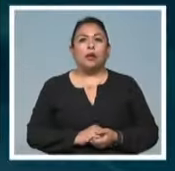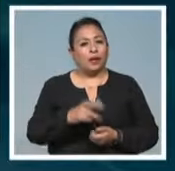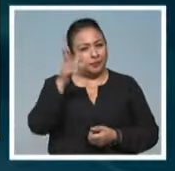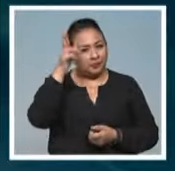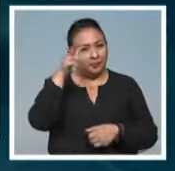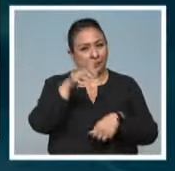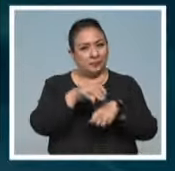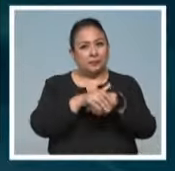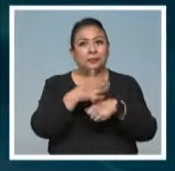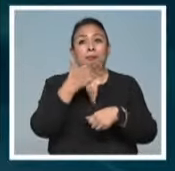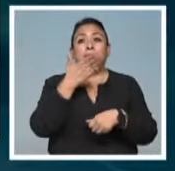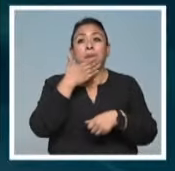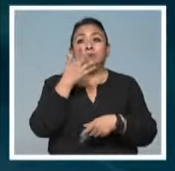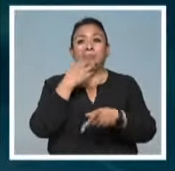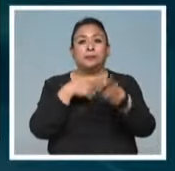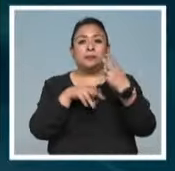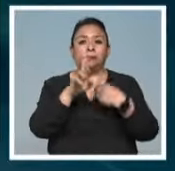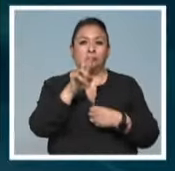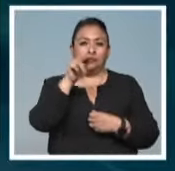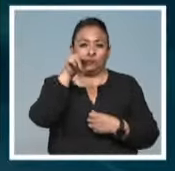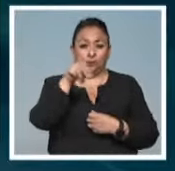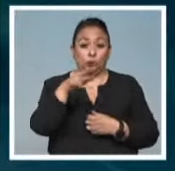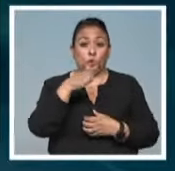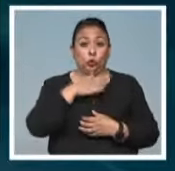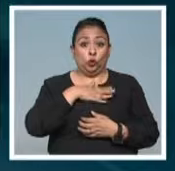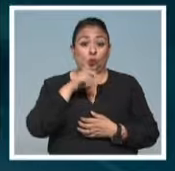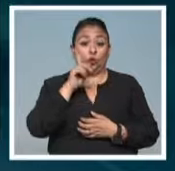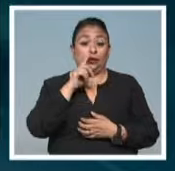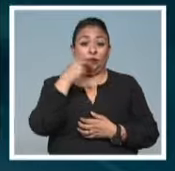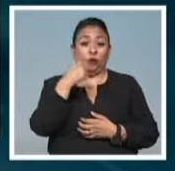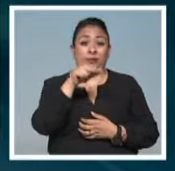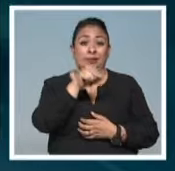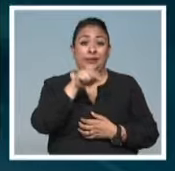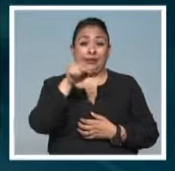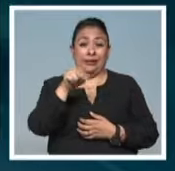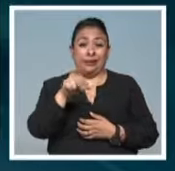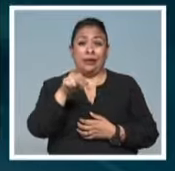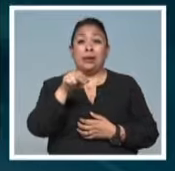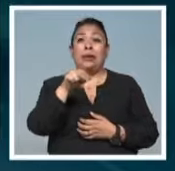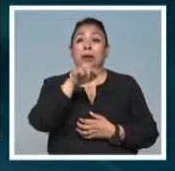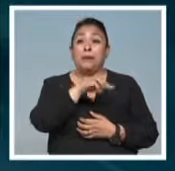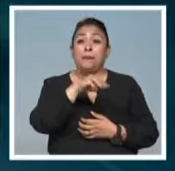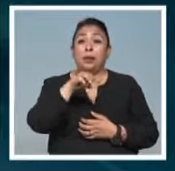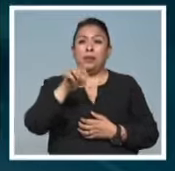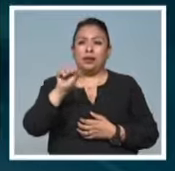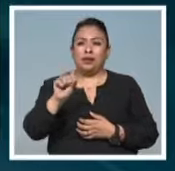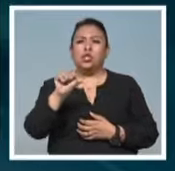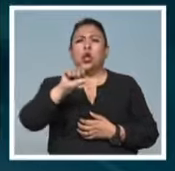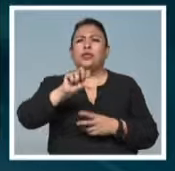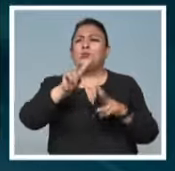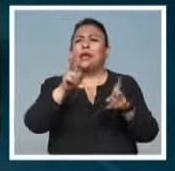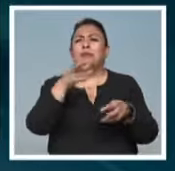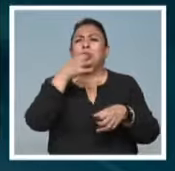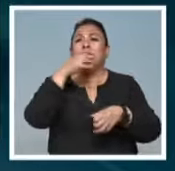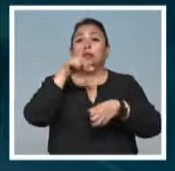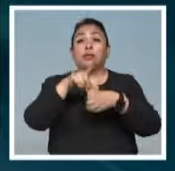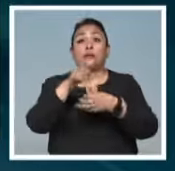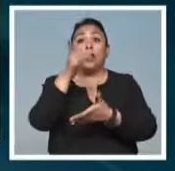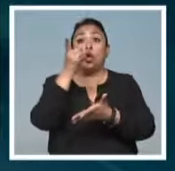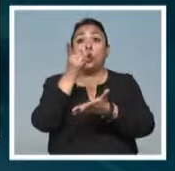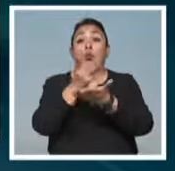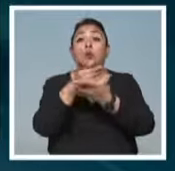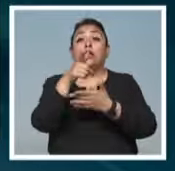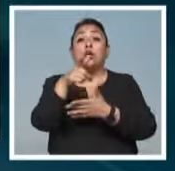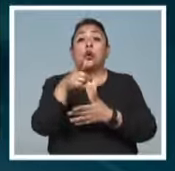¡Konichiwa, amigos! Bienvenidos a Rincón Nipón. Soy Miri Murasaki y hoy platicaremos sobre Sanja Matsuri, un festival único que se